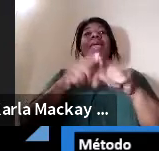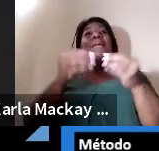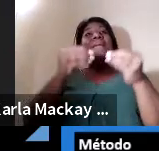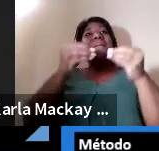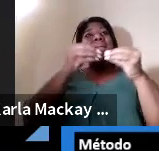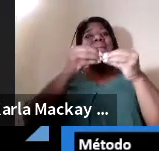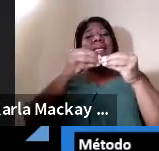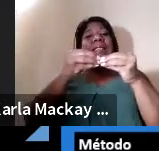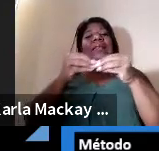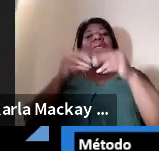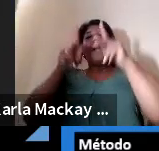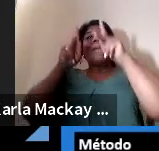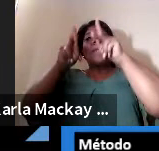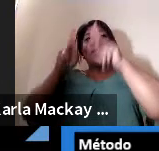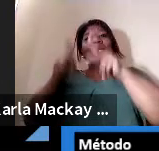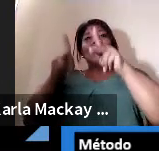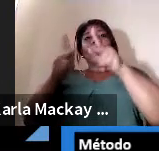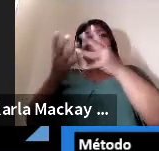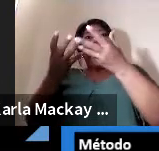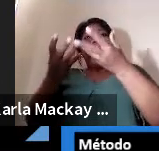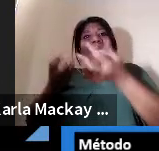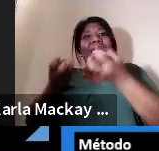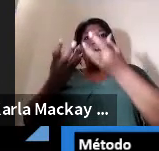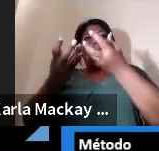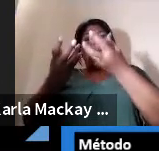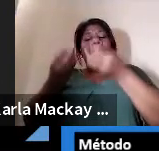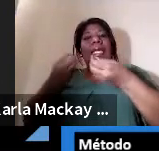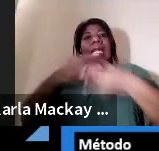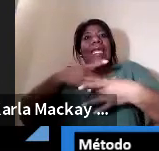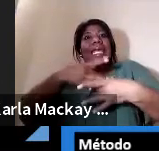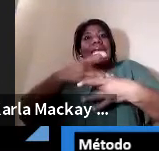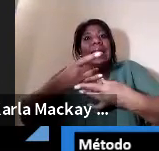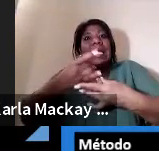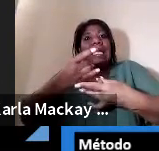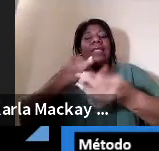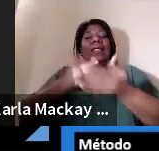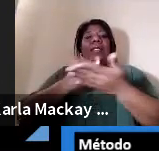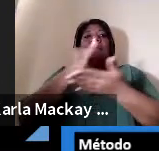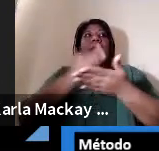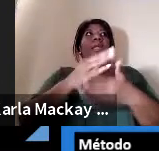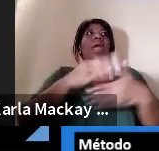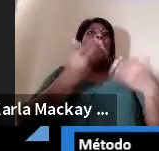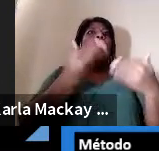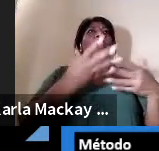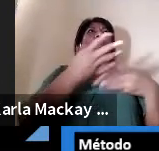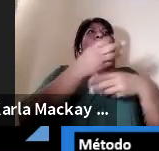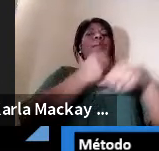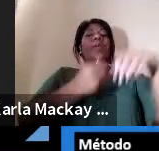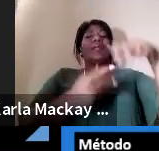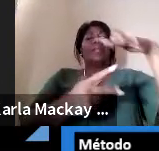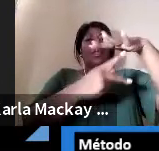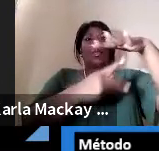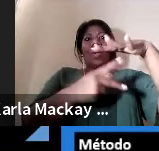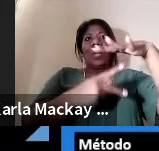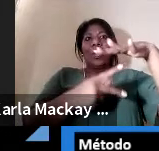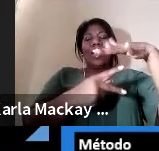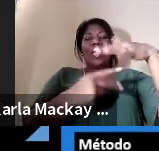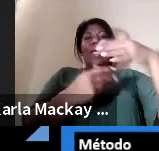preguntamos qué pasaría con los niños de preescolar, cómo vamos a trabajar con ellos en la investigación,